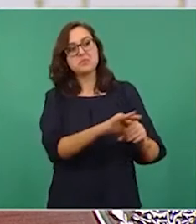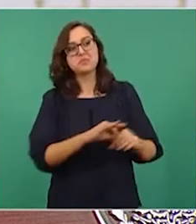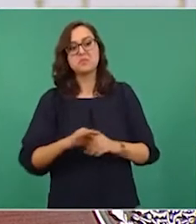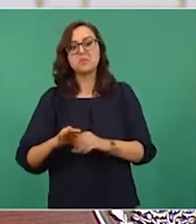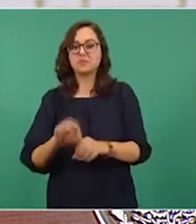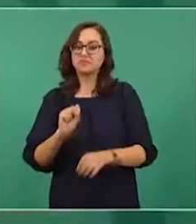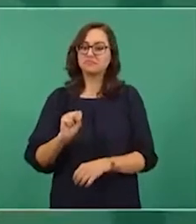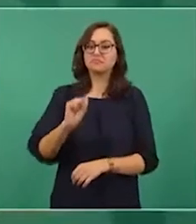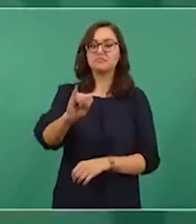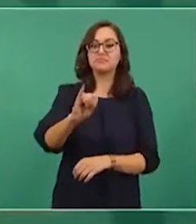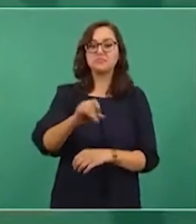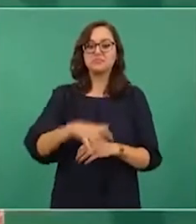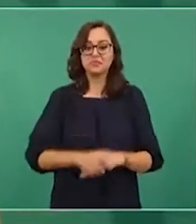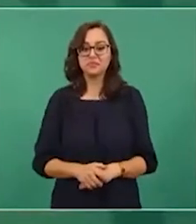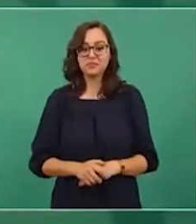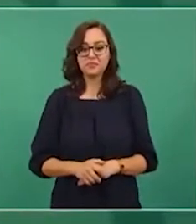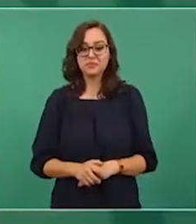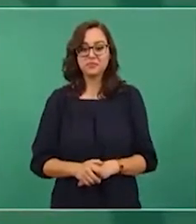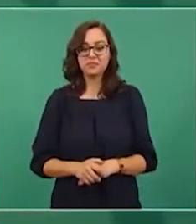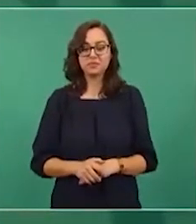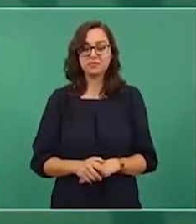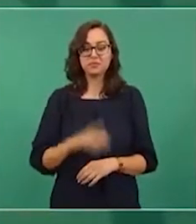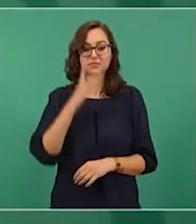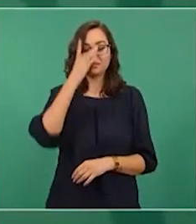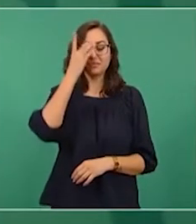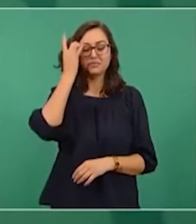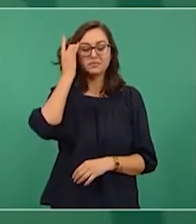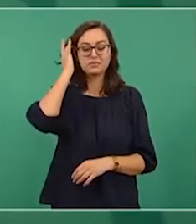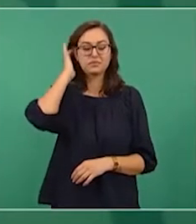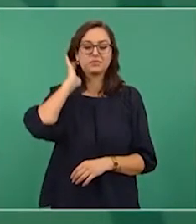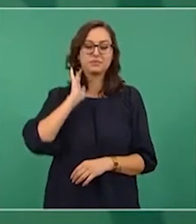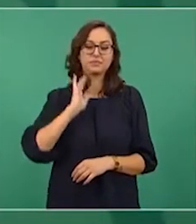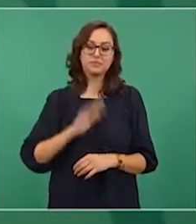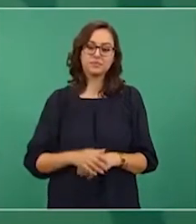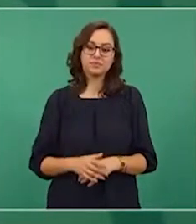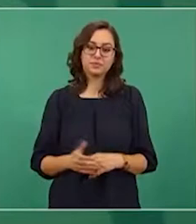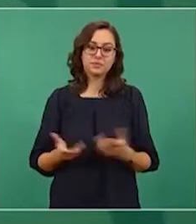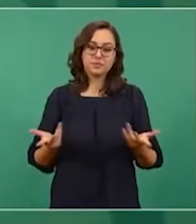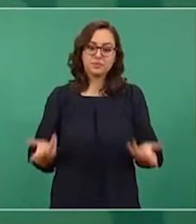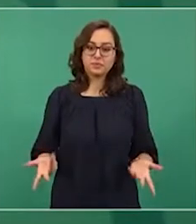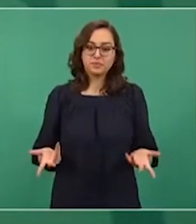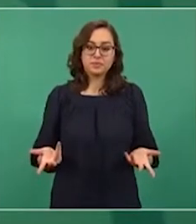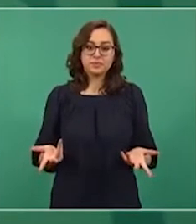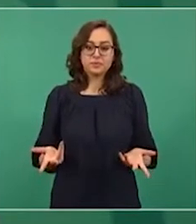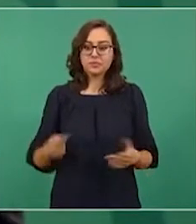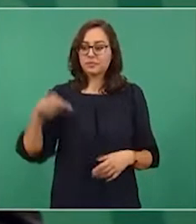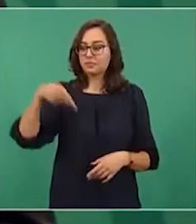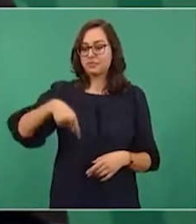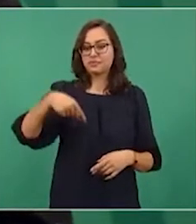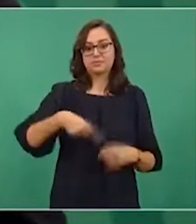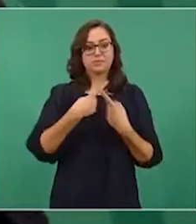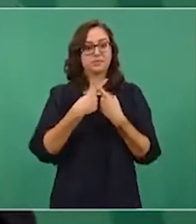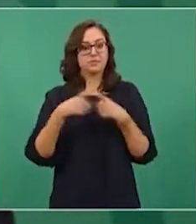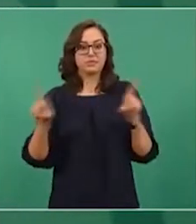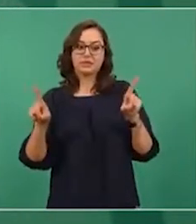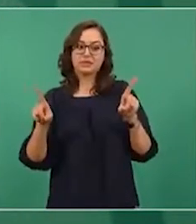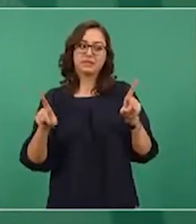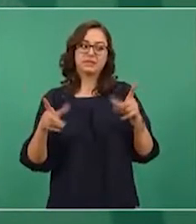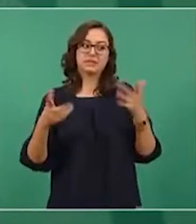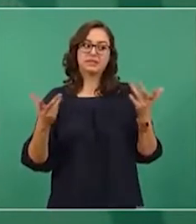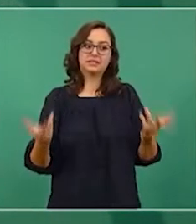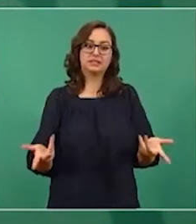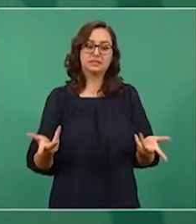aquí gritan como pregoneros cuando